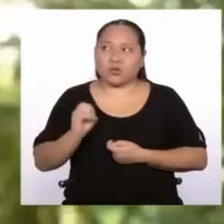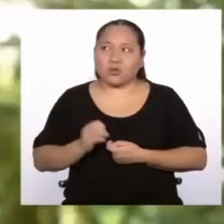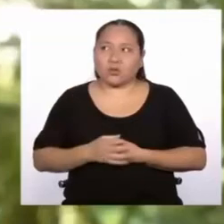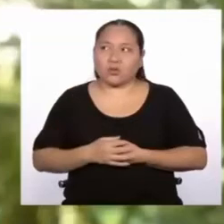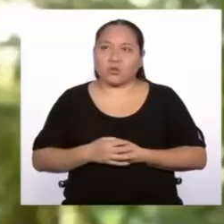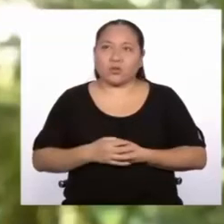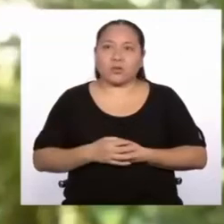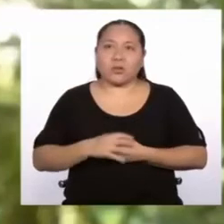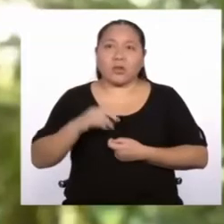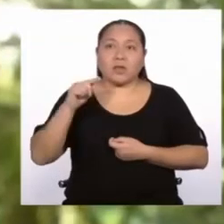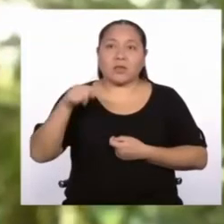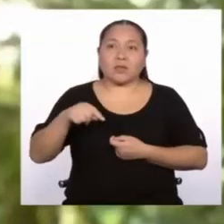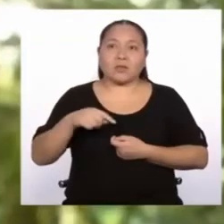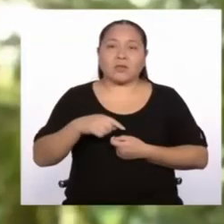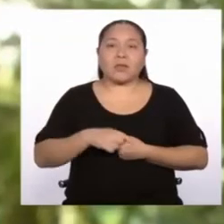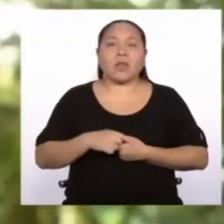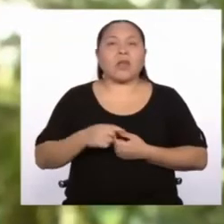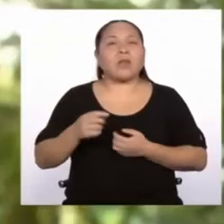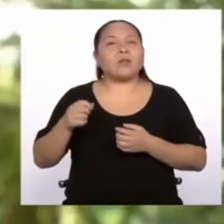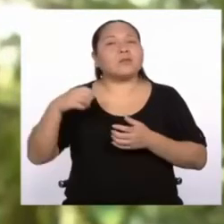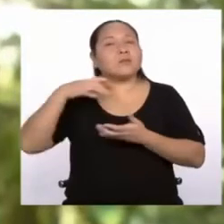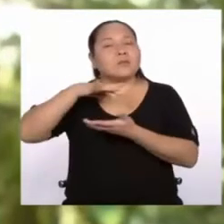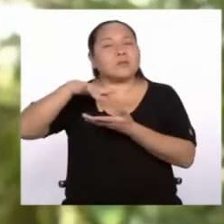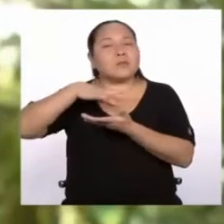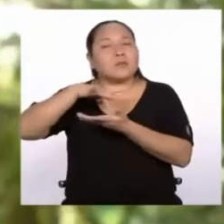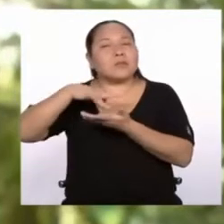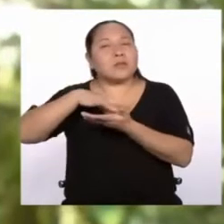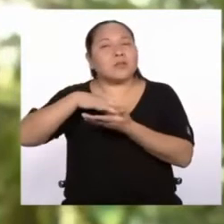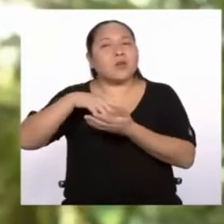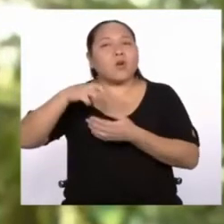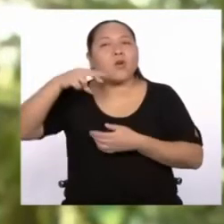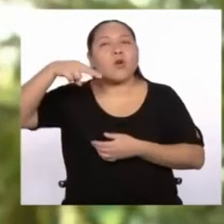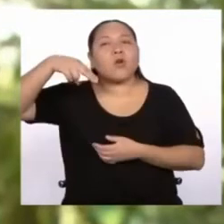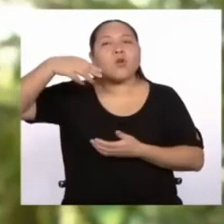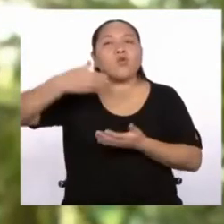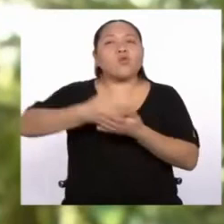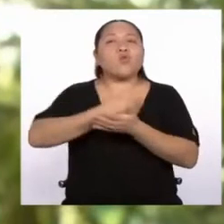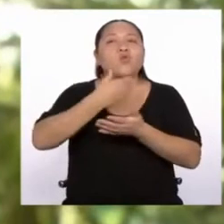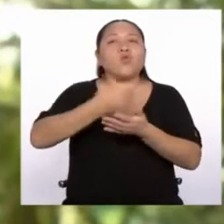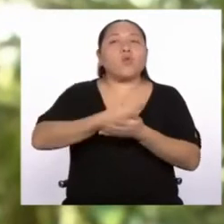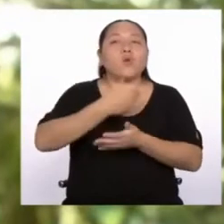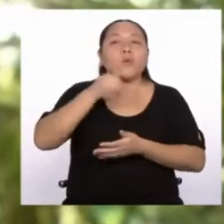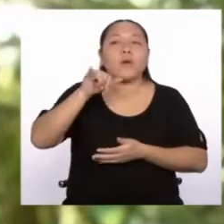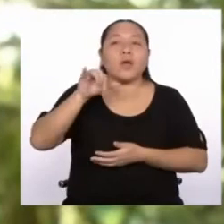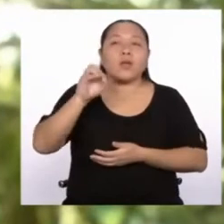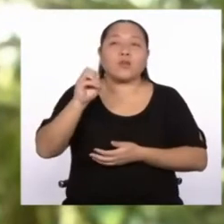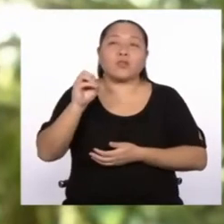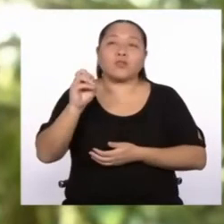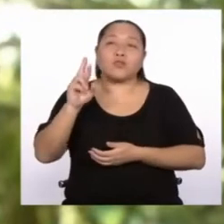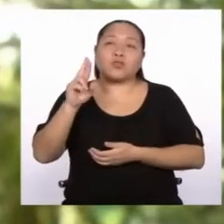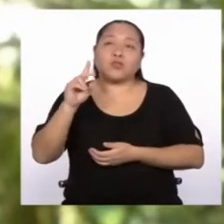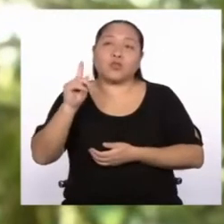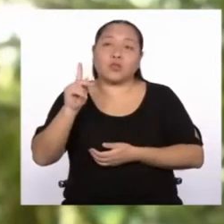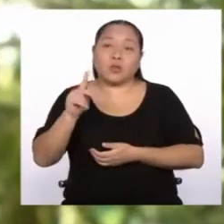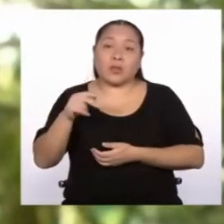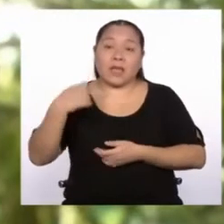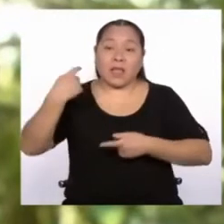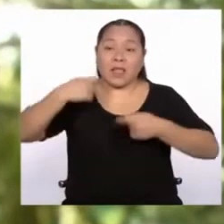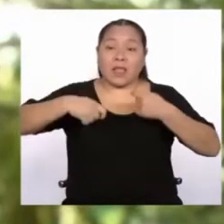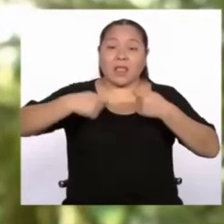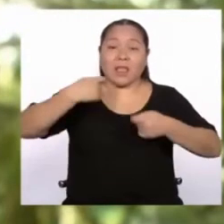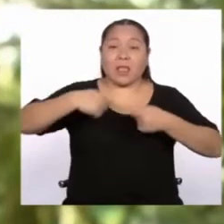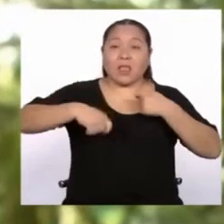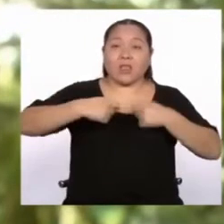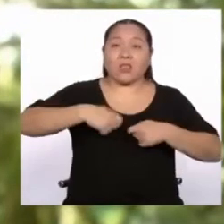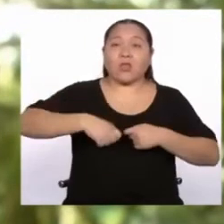Eso se grabó en Nueva York. Bueno, lo resaltante de ese hecho es que, mientras él canta y toca,